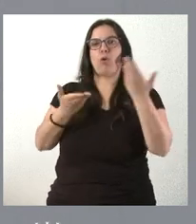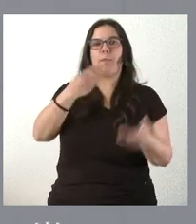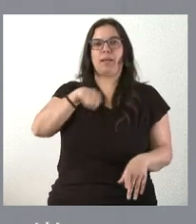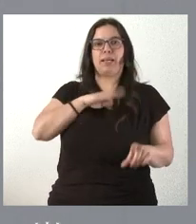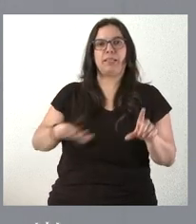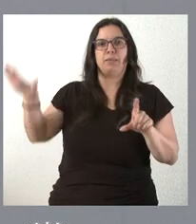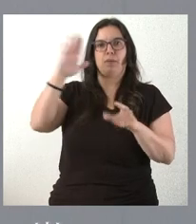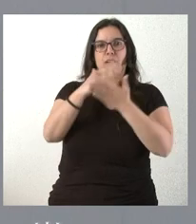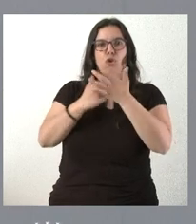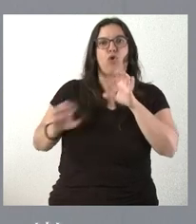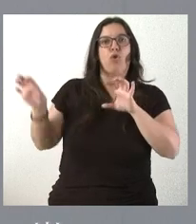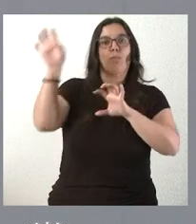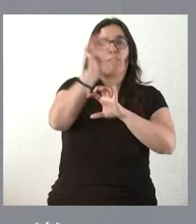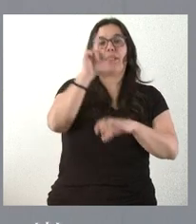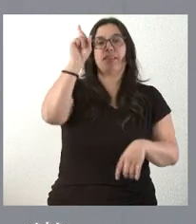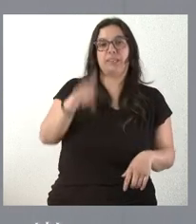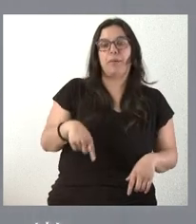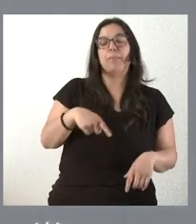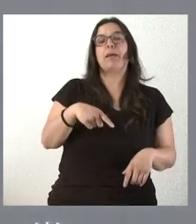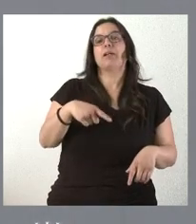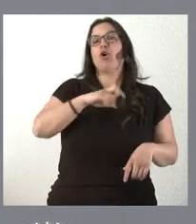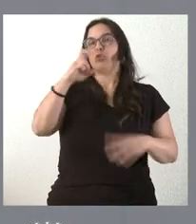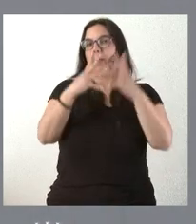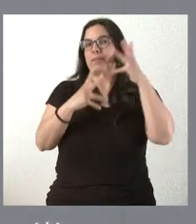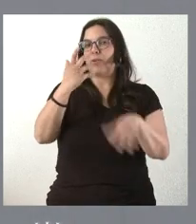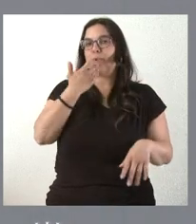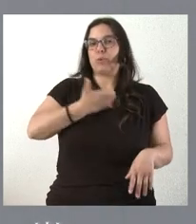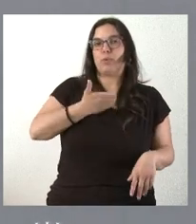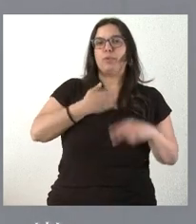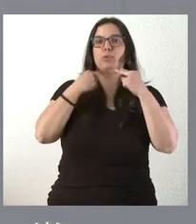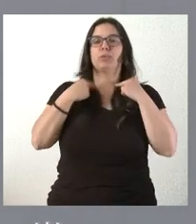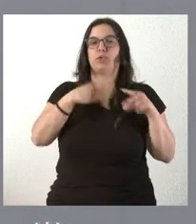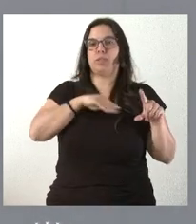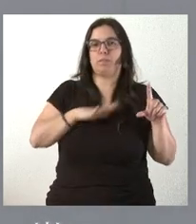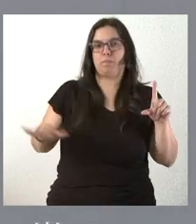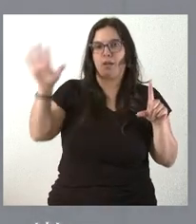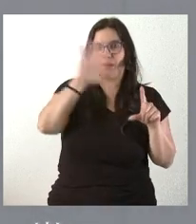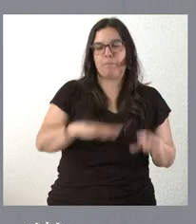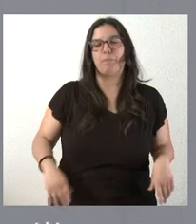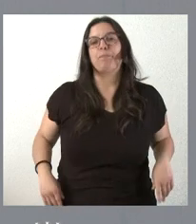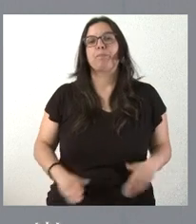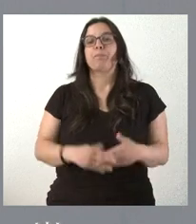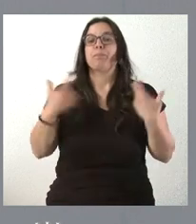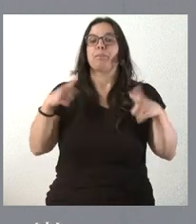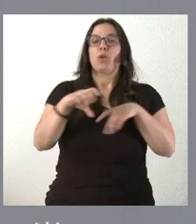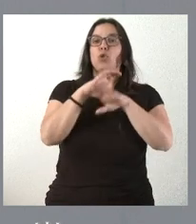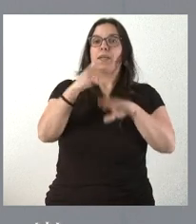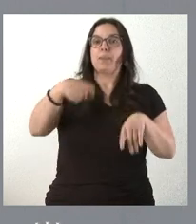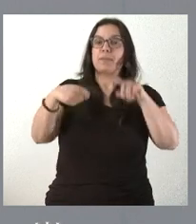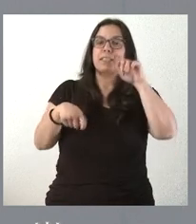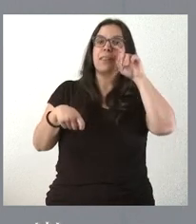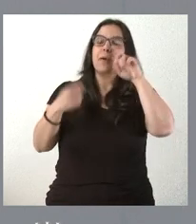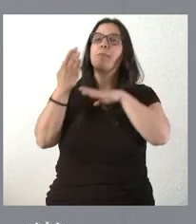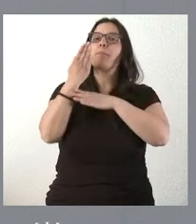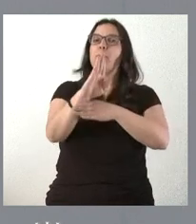comunidades autónomas de España y que los del conjunto de las corporaciones locales de España. La Consejería de Presidencia ha propuesto